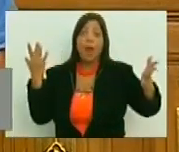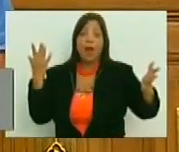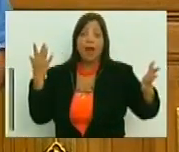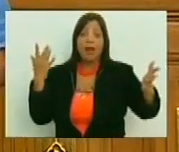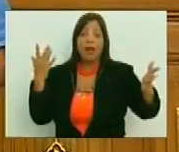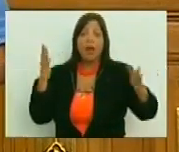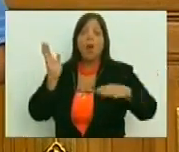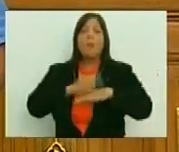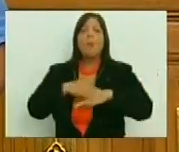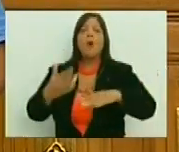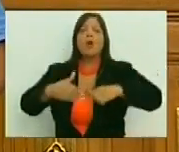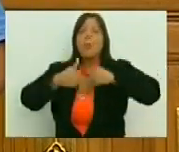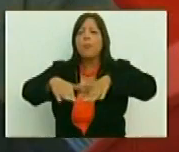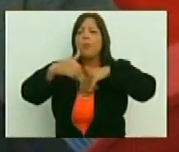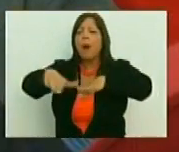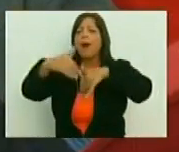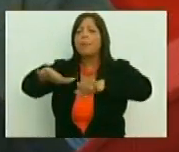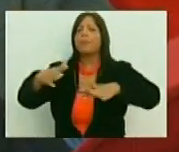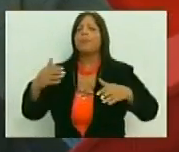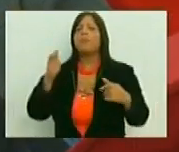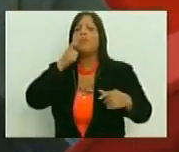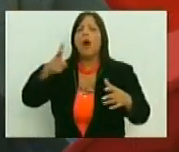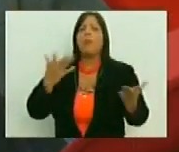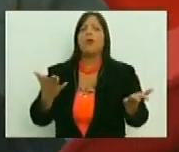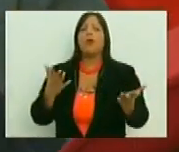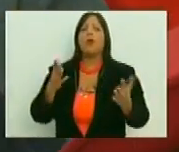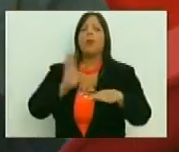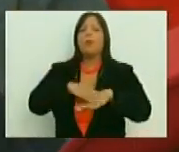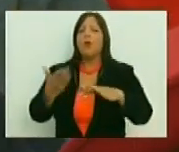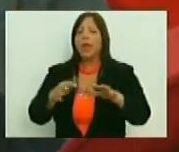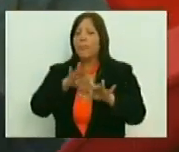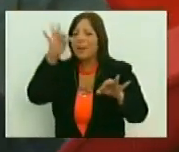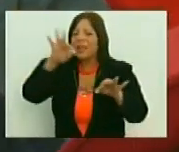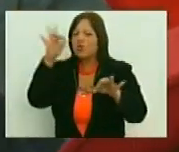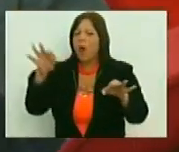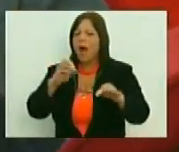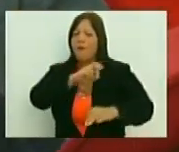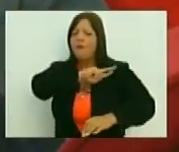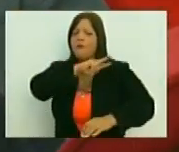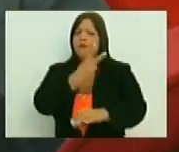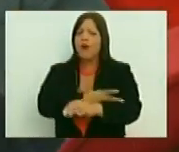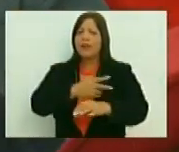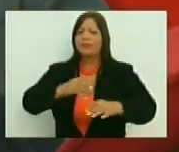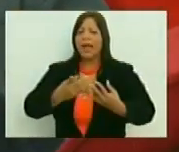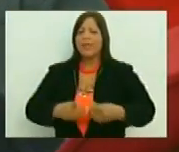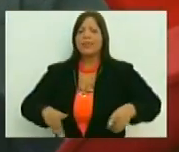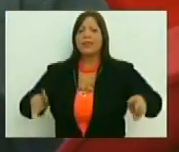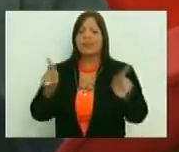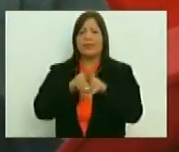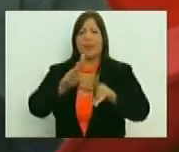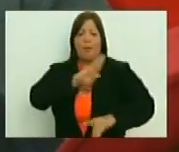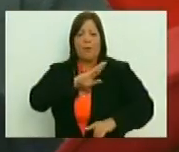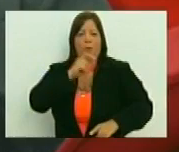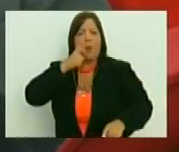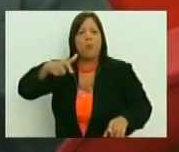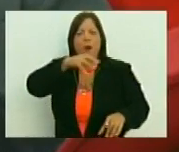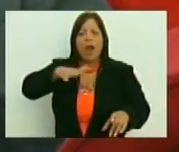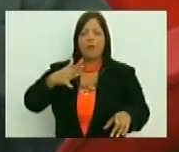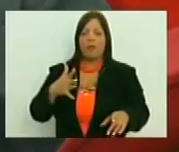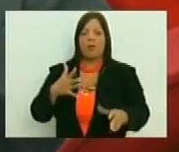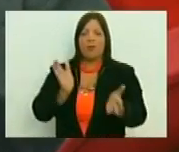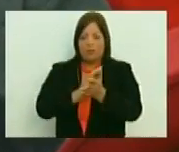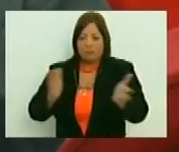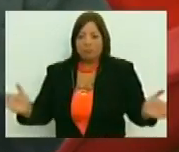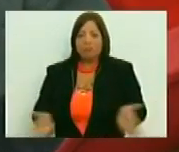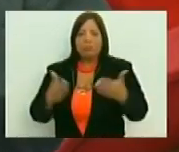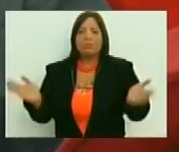¿por qué salió ese pueblo? Existe un hilo espiritual, algo que tiene que ver con la dignidad, que llevó a